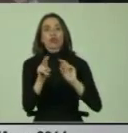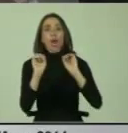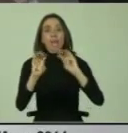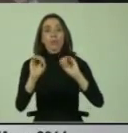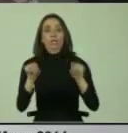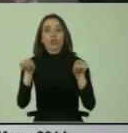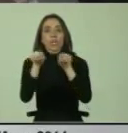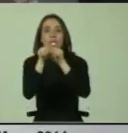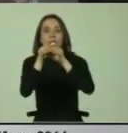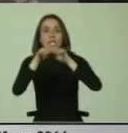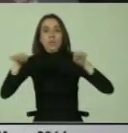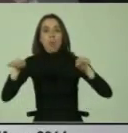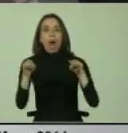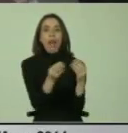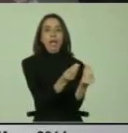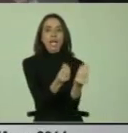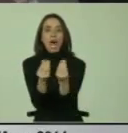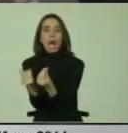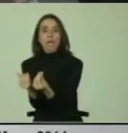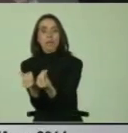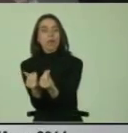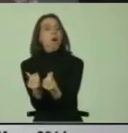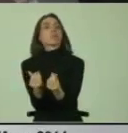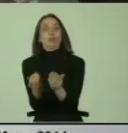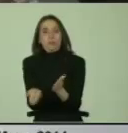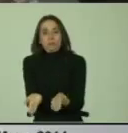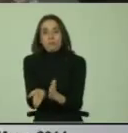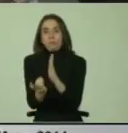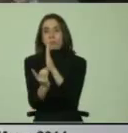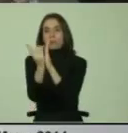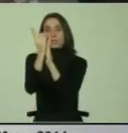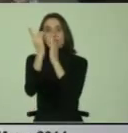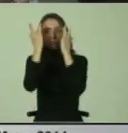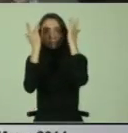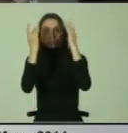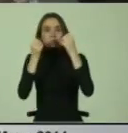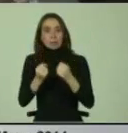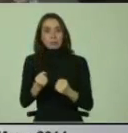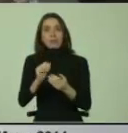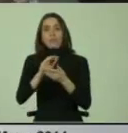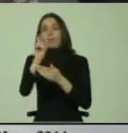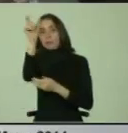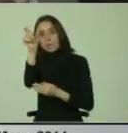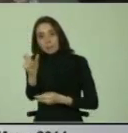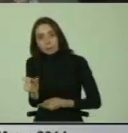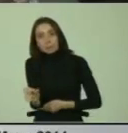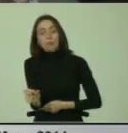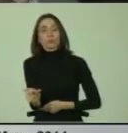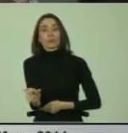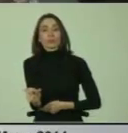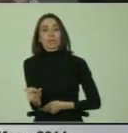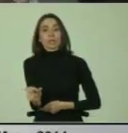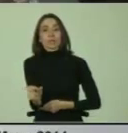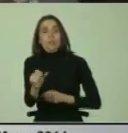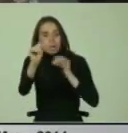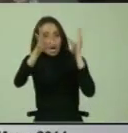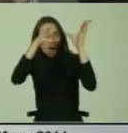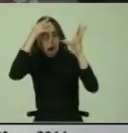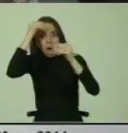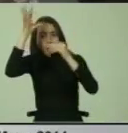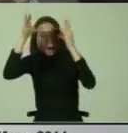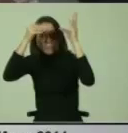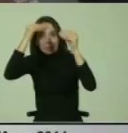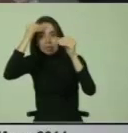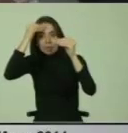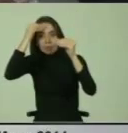que promueva el pleno desarrollo de todas las potencialidades de las personas a través de aprendizajes que